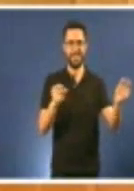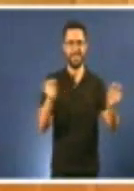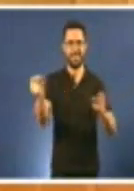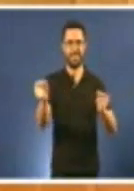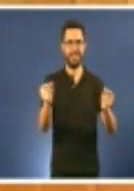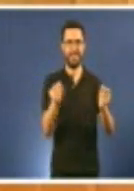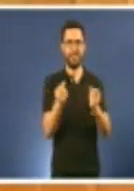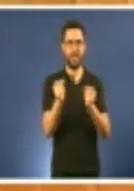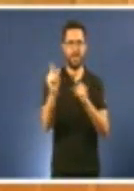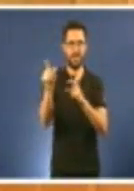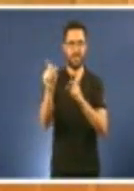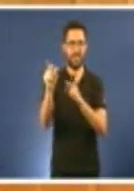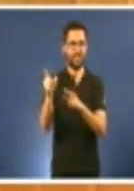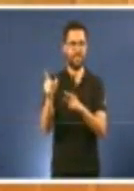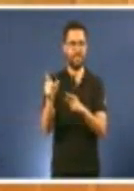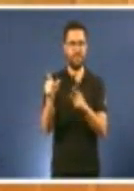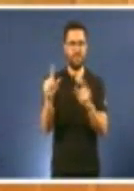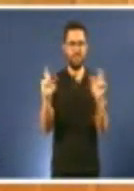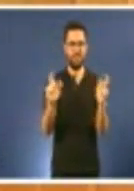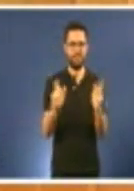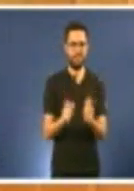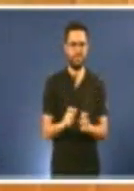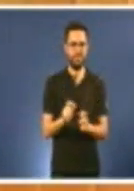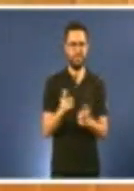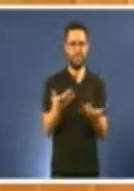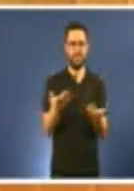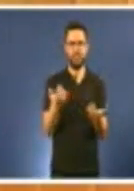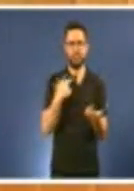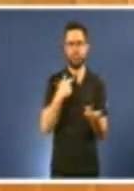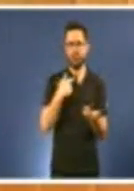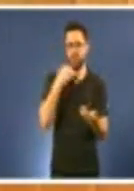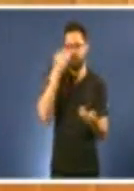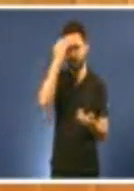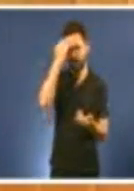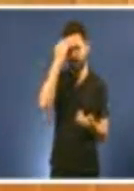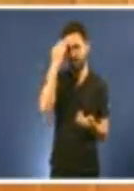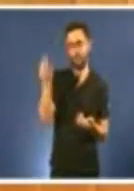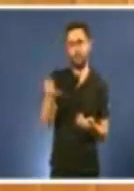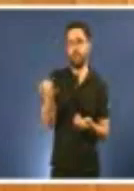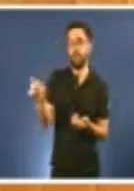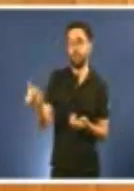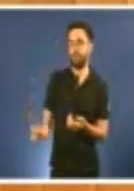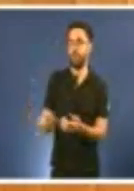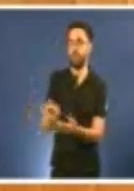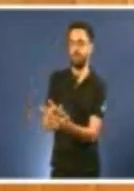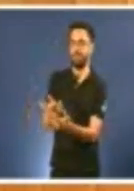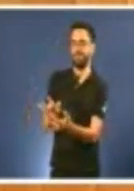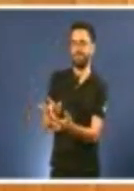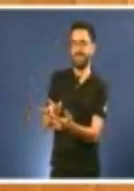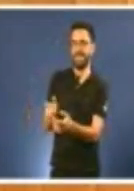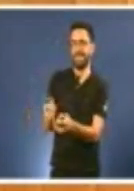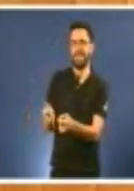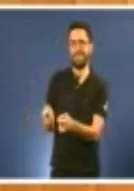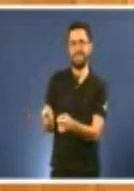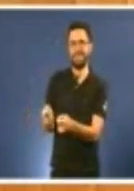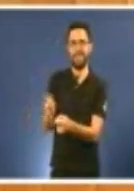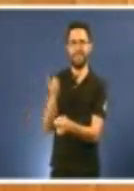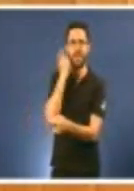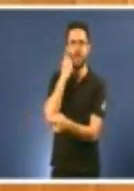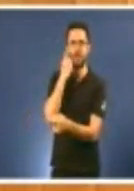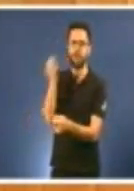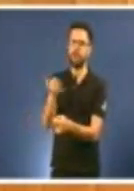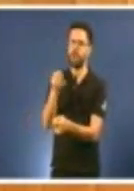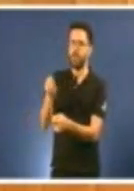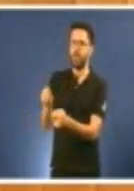Eu entendo que o que lle están dicindo polo teléfono debe de ser importante, señora consellera. Debe de ser moi importante.